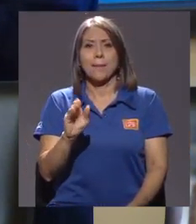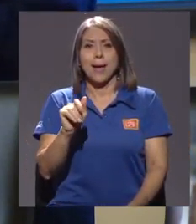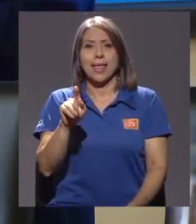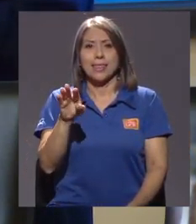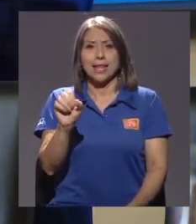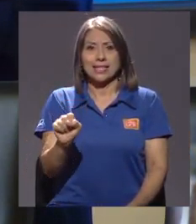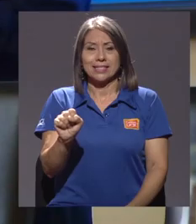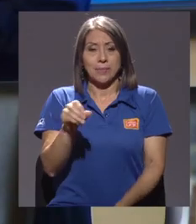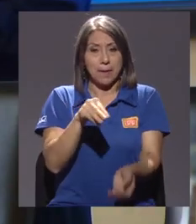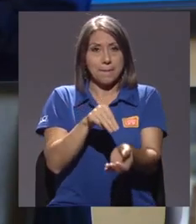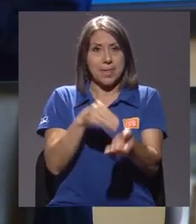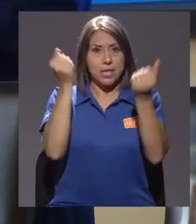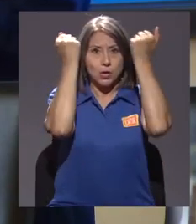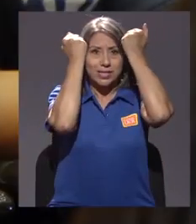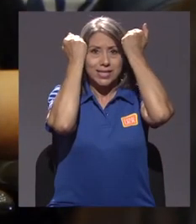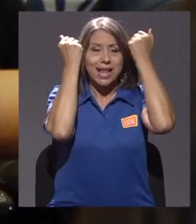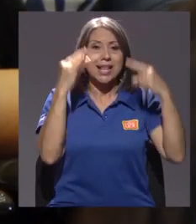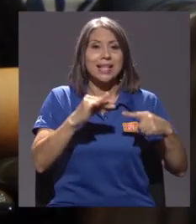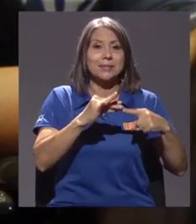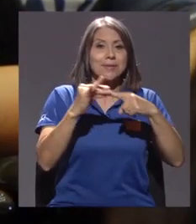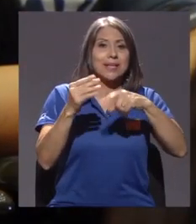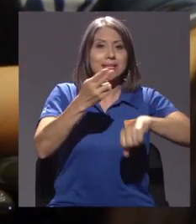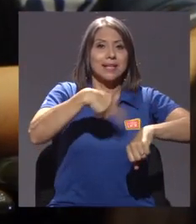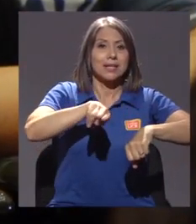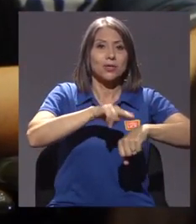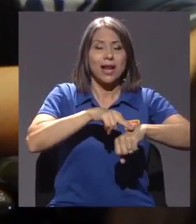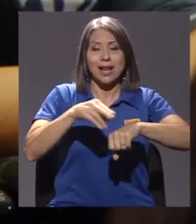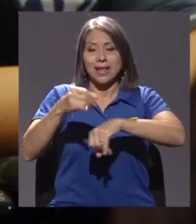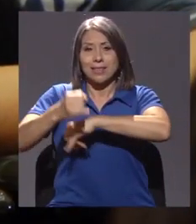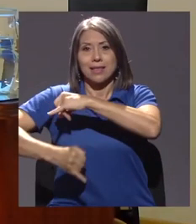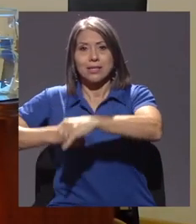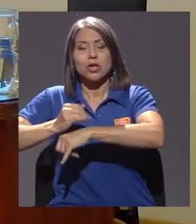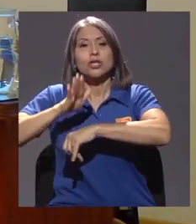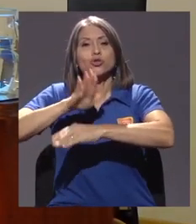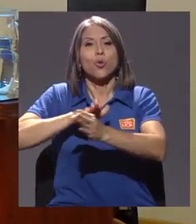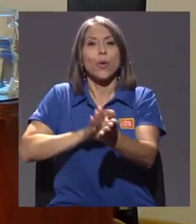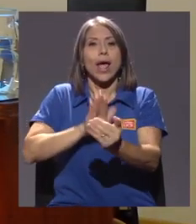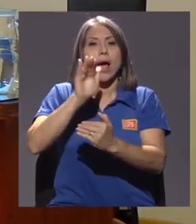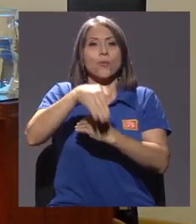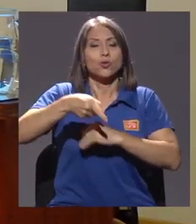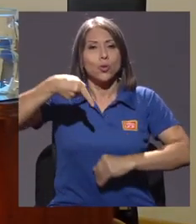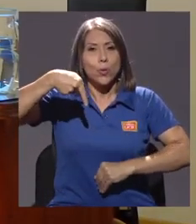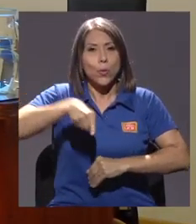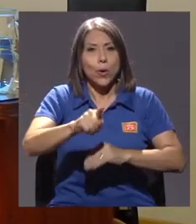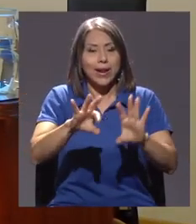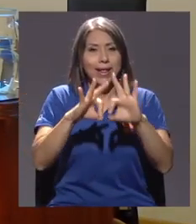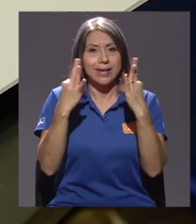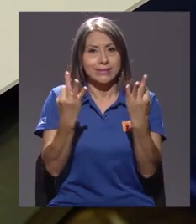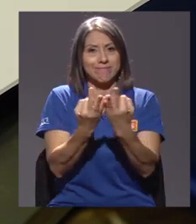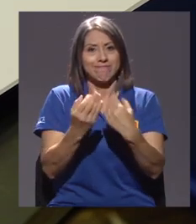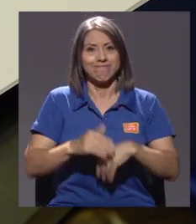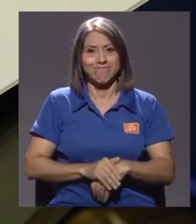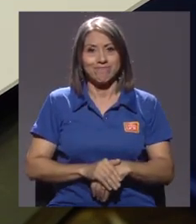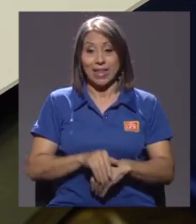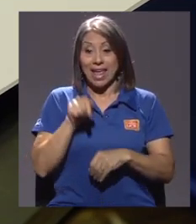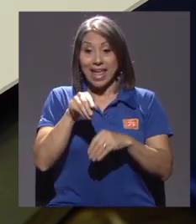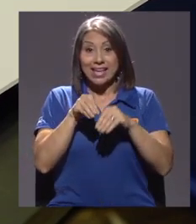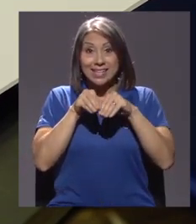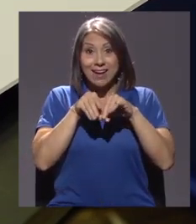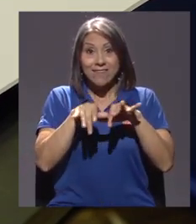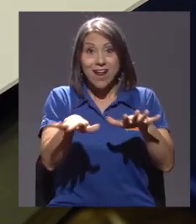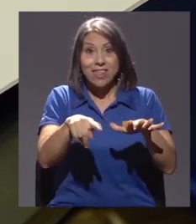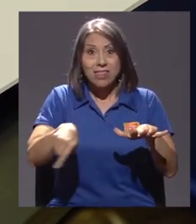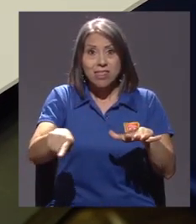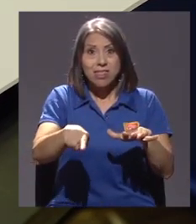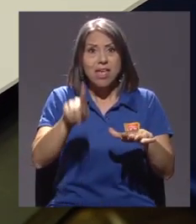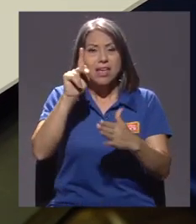psiquiatra y especialista nacional e internacional sobre abuso y violencia doméstica. La Red es